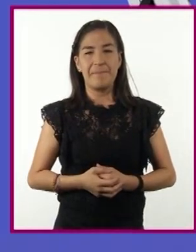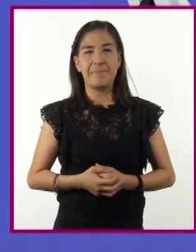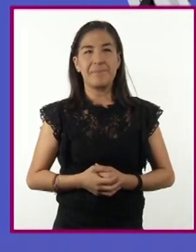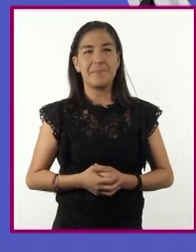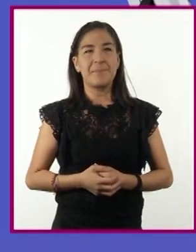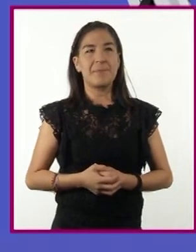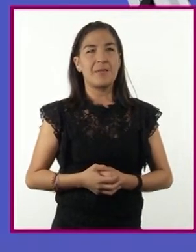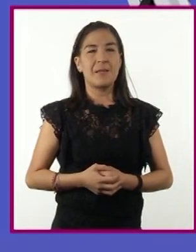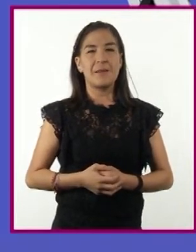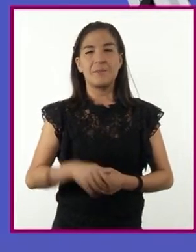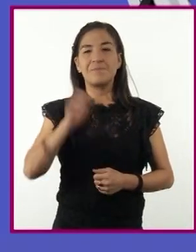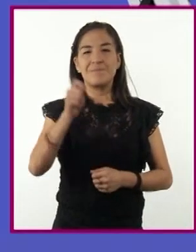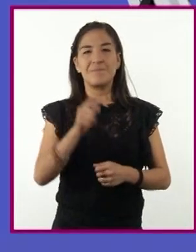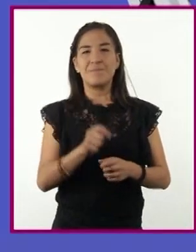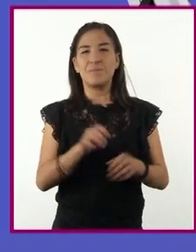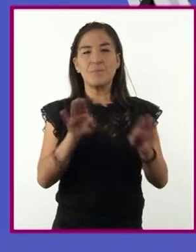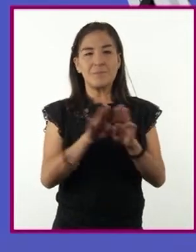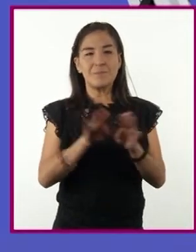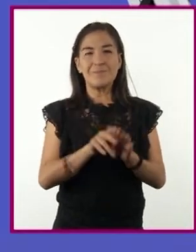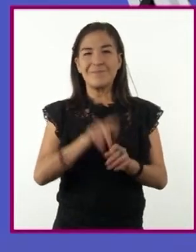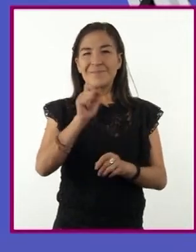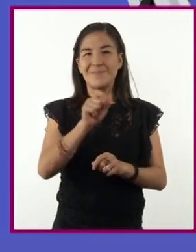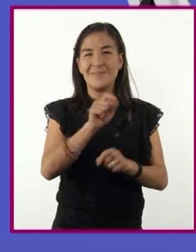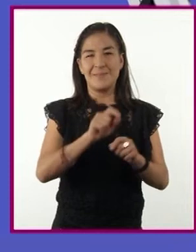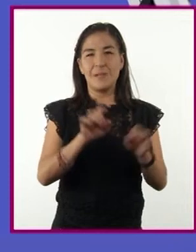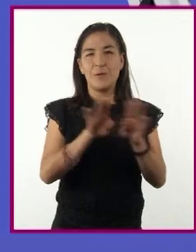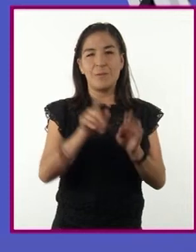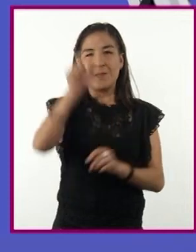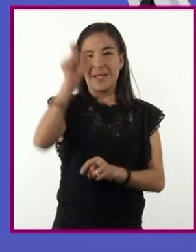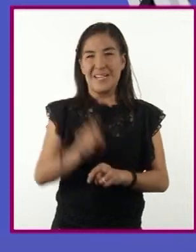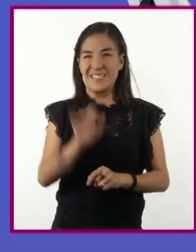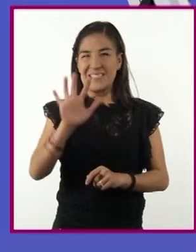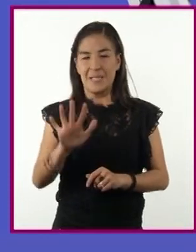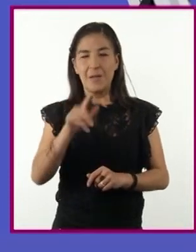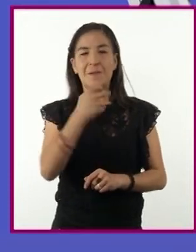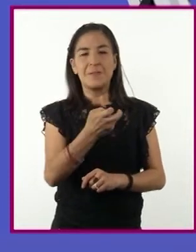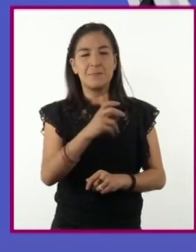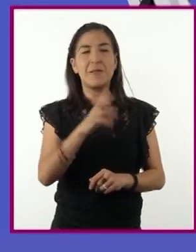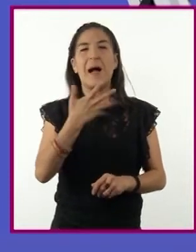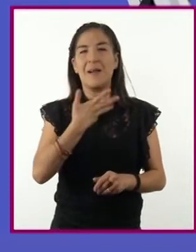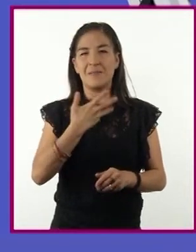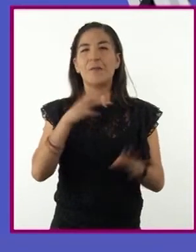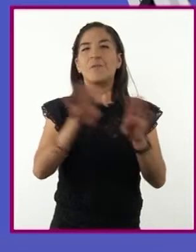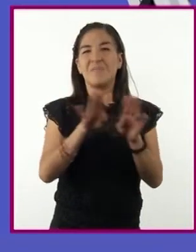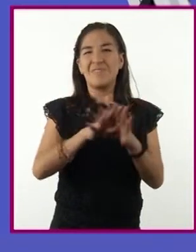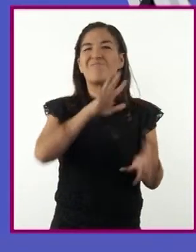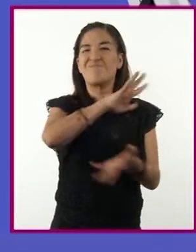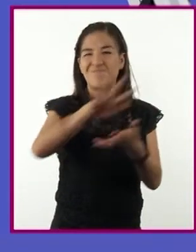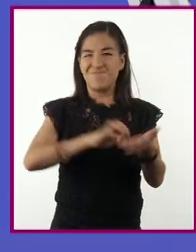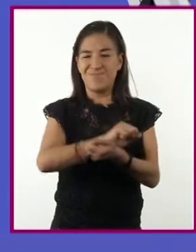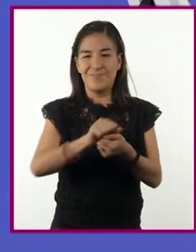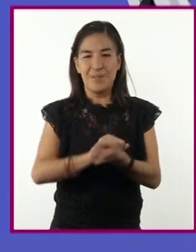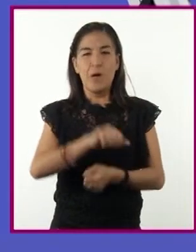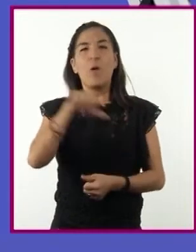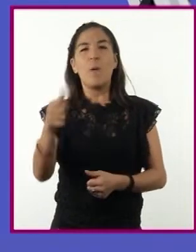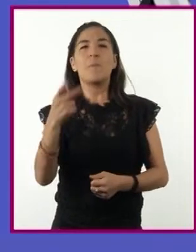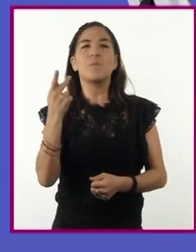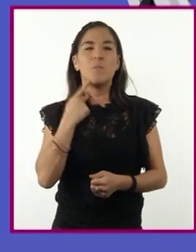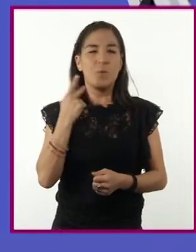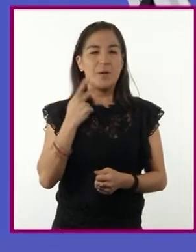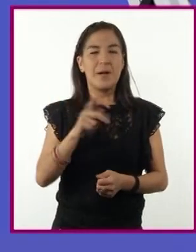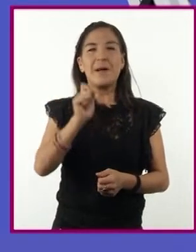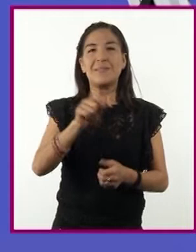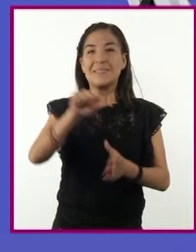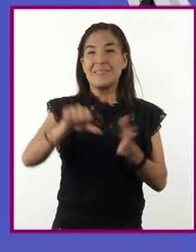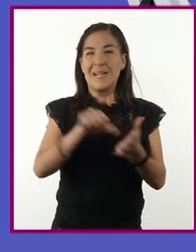En la columna 5, de forma vertical, encontré de esas tres cultura debajo de publicidad y política del centro hacia